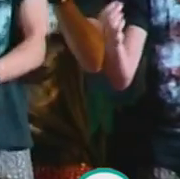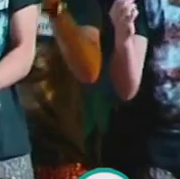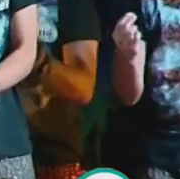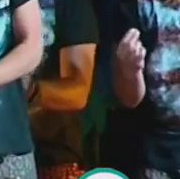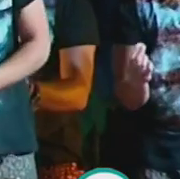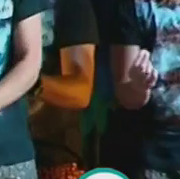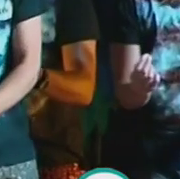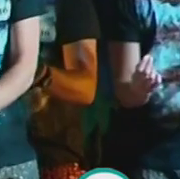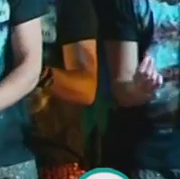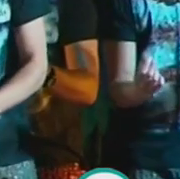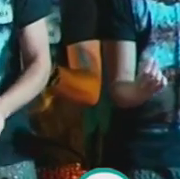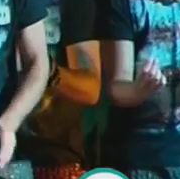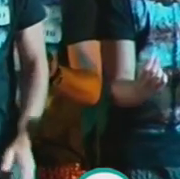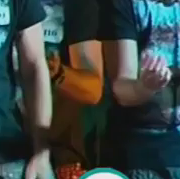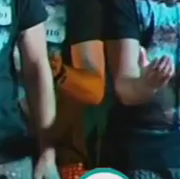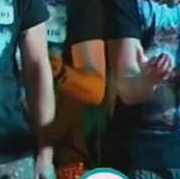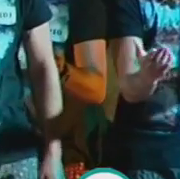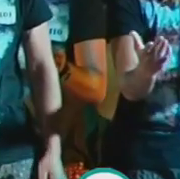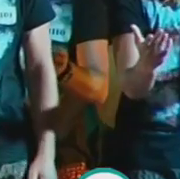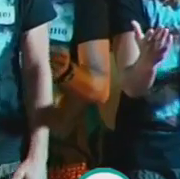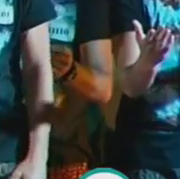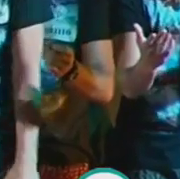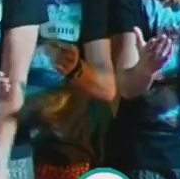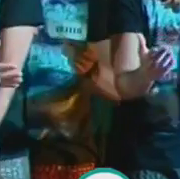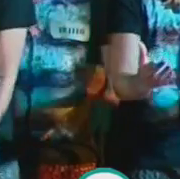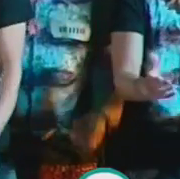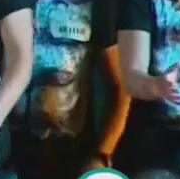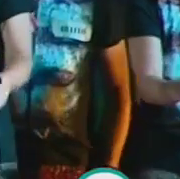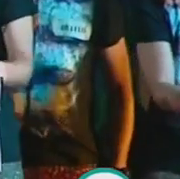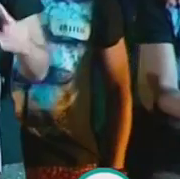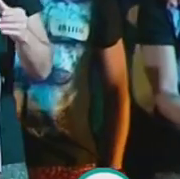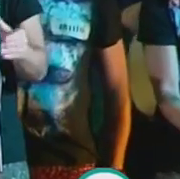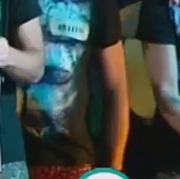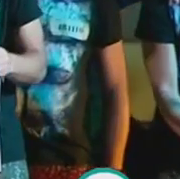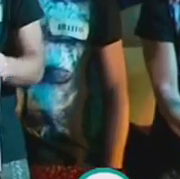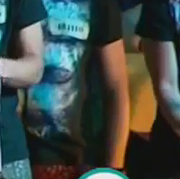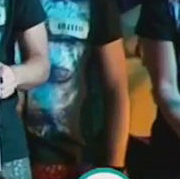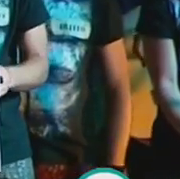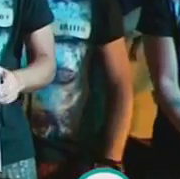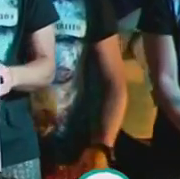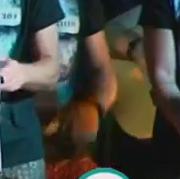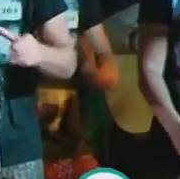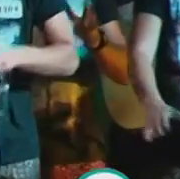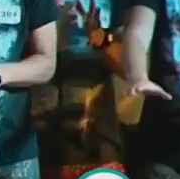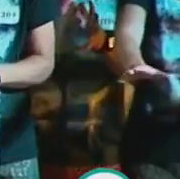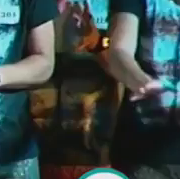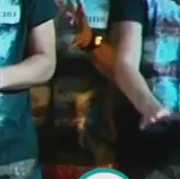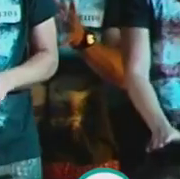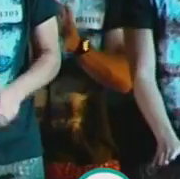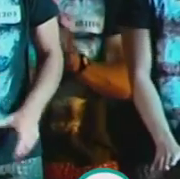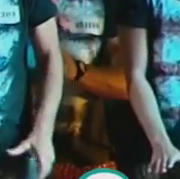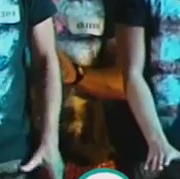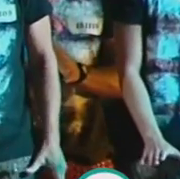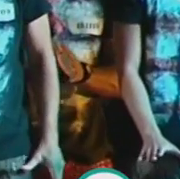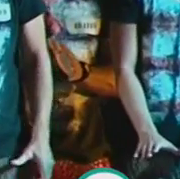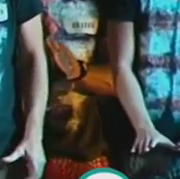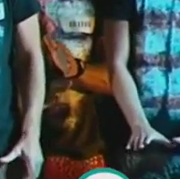Pendiente, pendiente, niña, desde que era